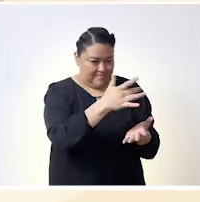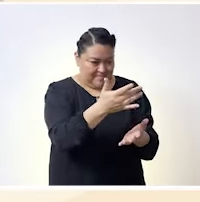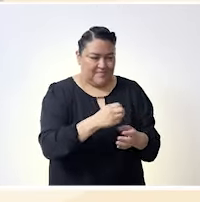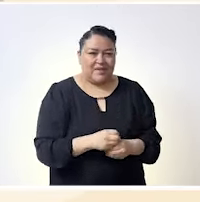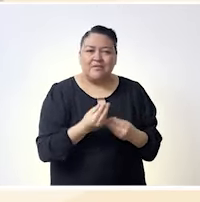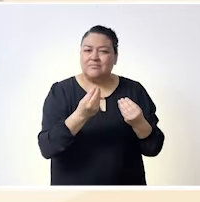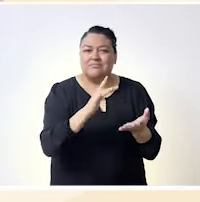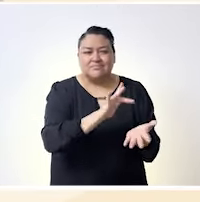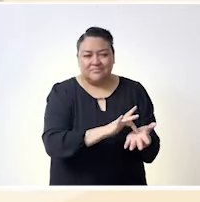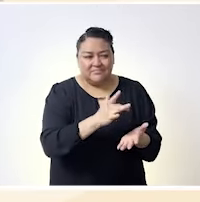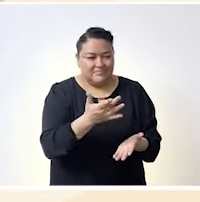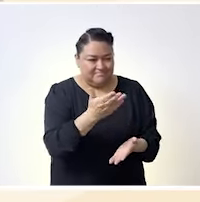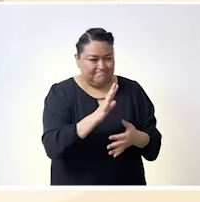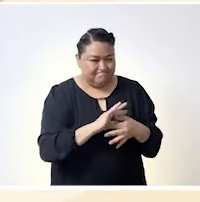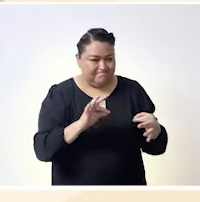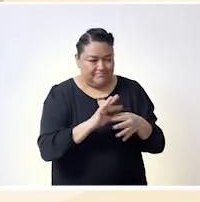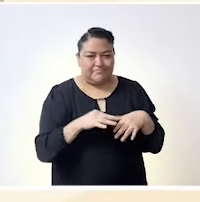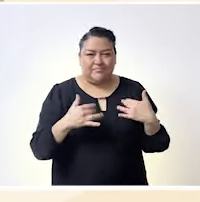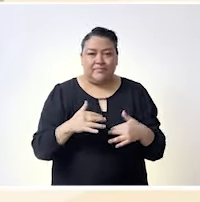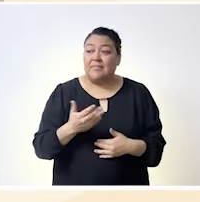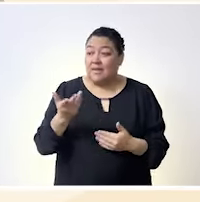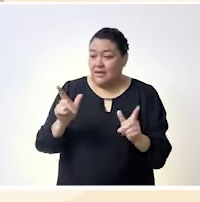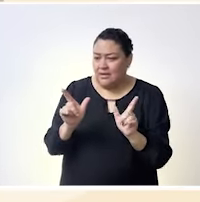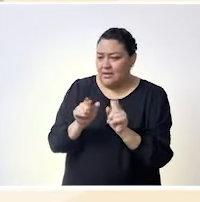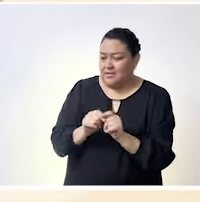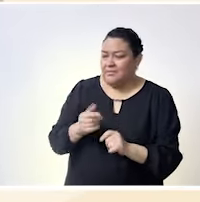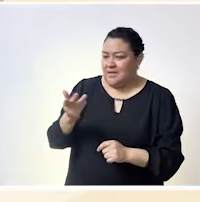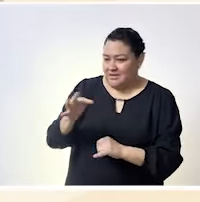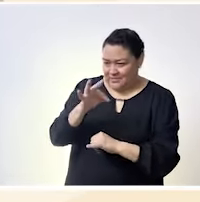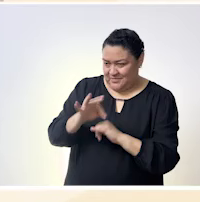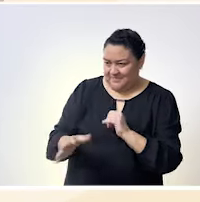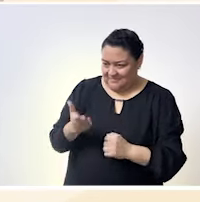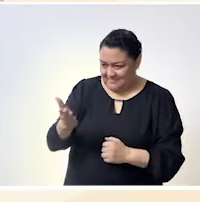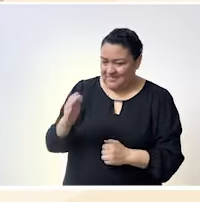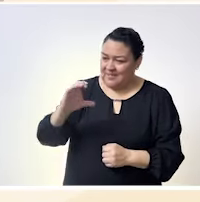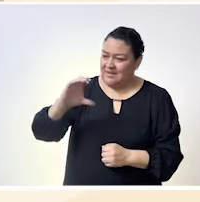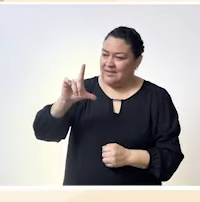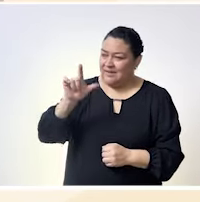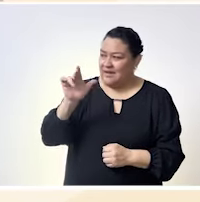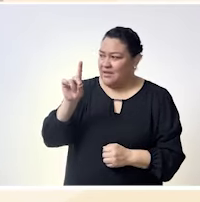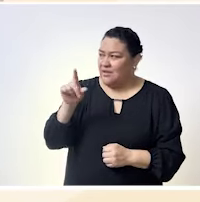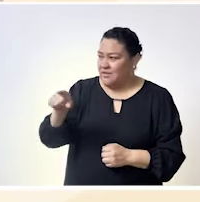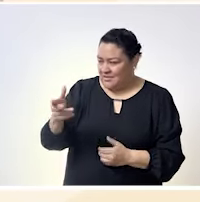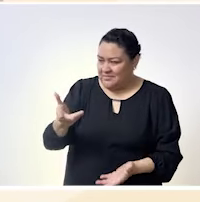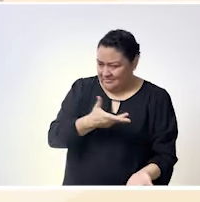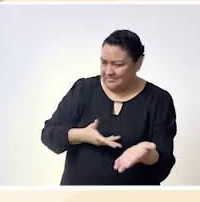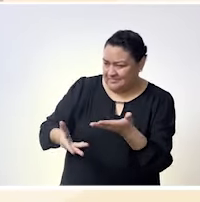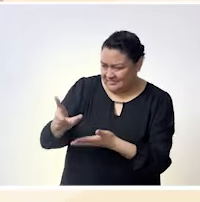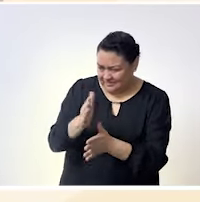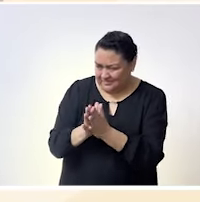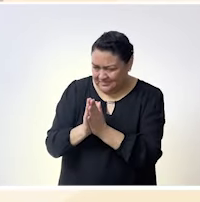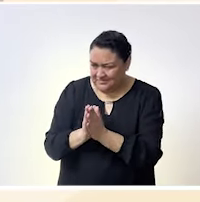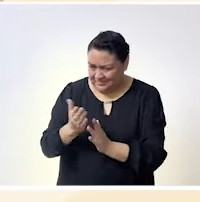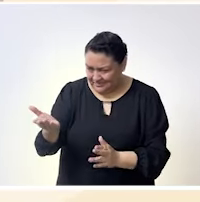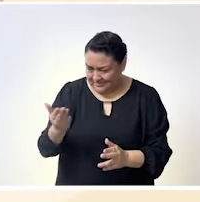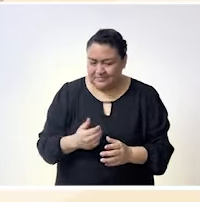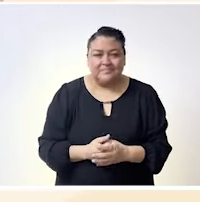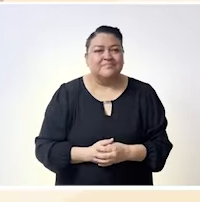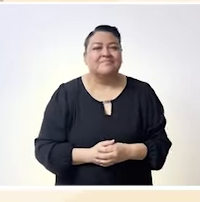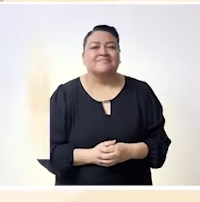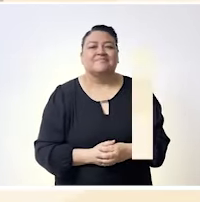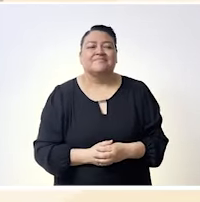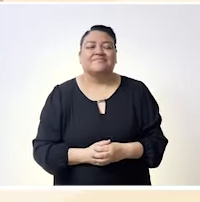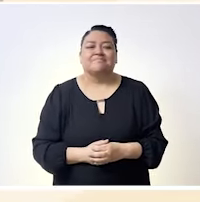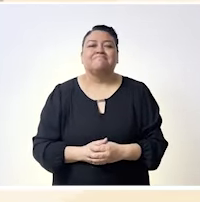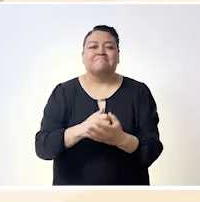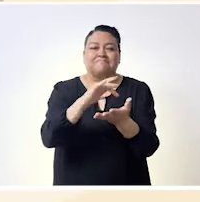muchísimas gracias muchas muchas muchas gracias y cerramos contigo este último bloque Claudia entonces adelante compártenos tu reflexión